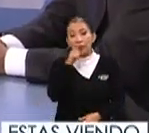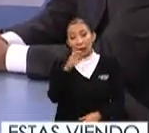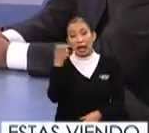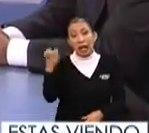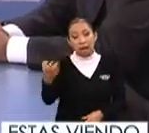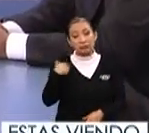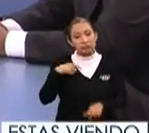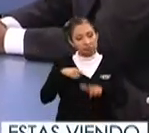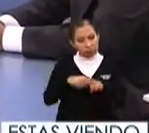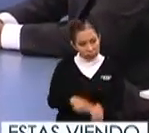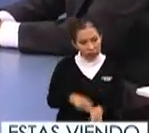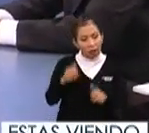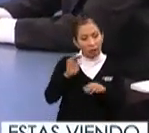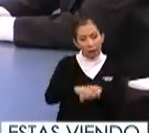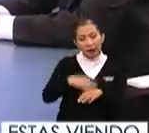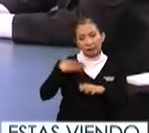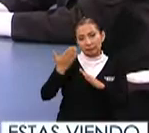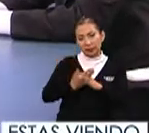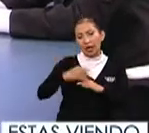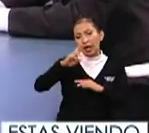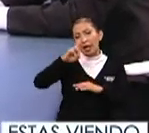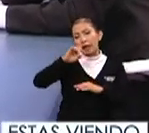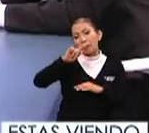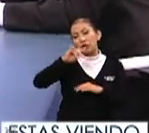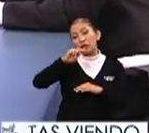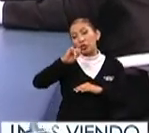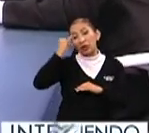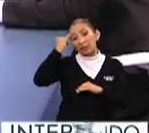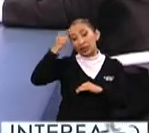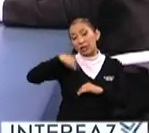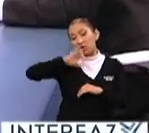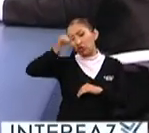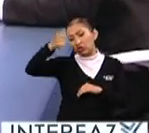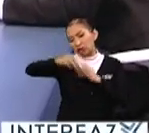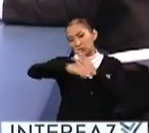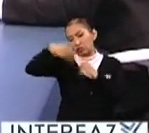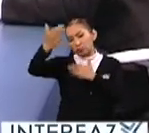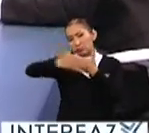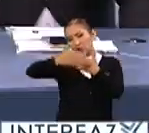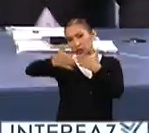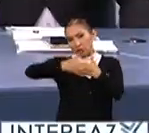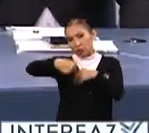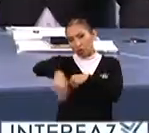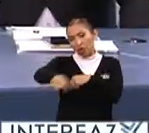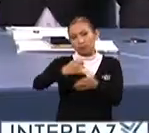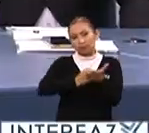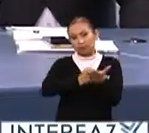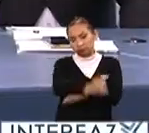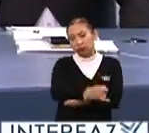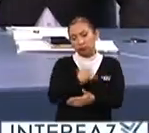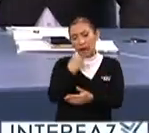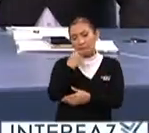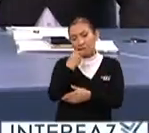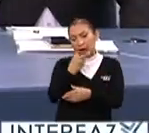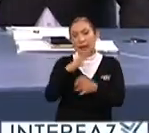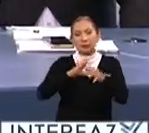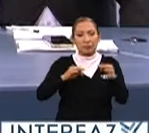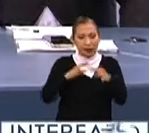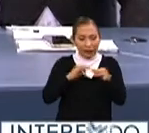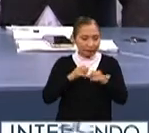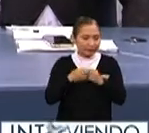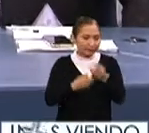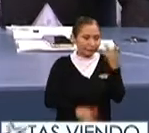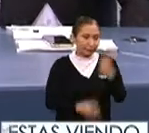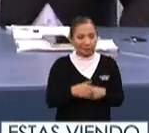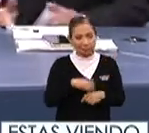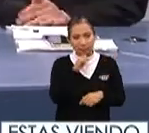también seguiremos con nuestra sección de Rebotando Ideas porque hay muchos otros procesos democráticos de los cuales hablar, explicar y